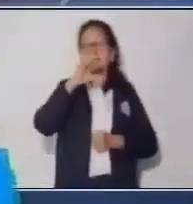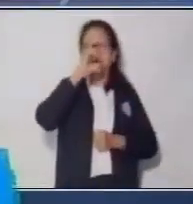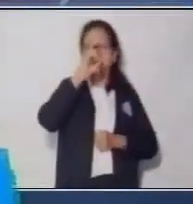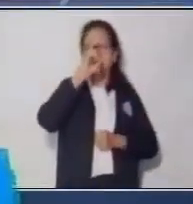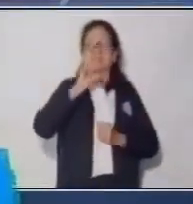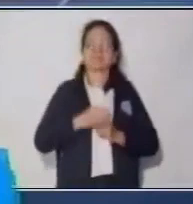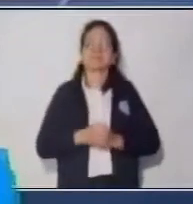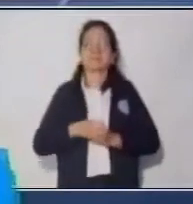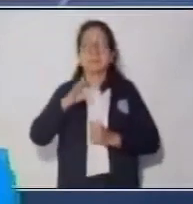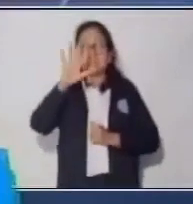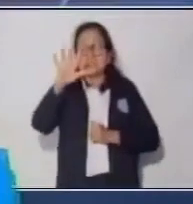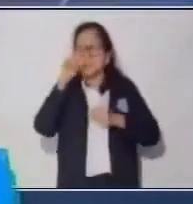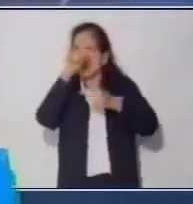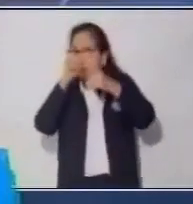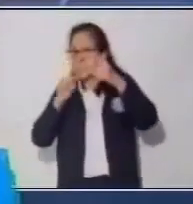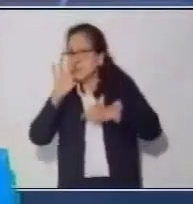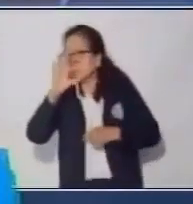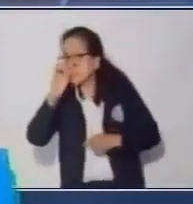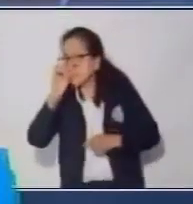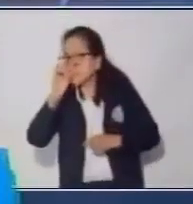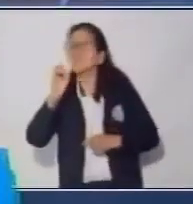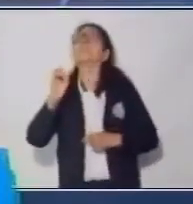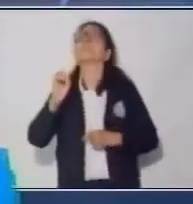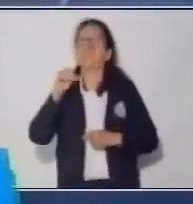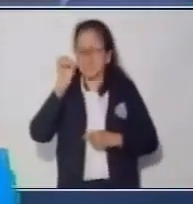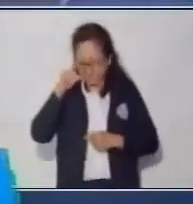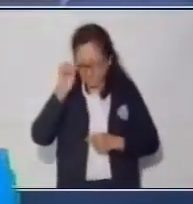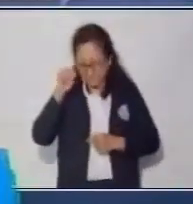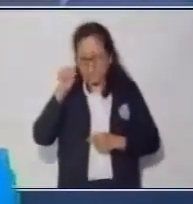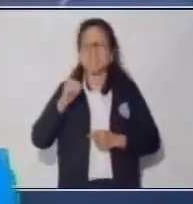¿El 5 es divisible dentro de 30? Sí.